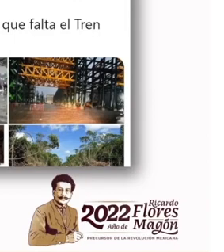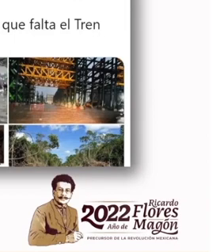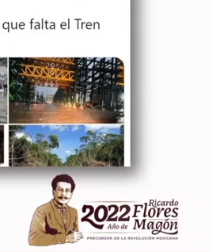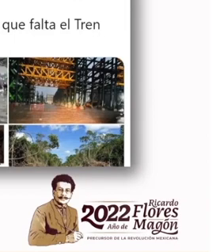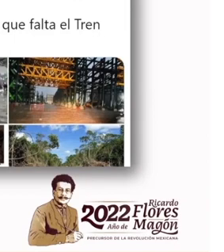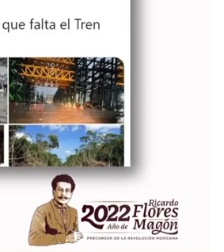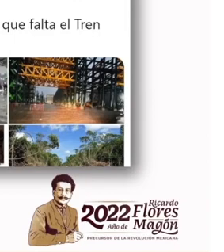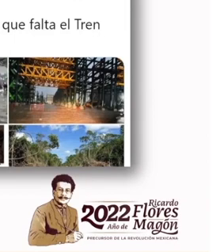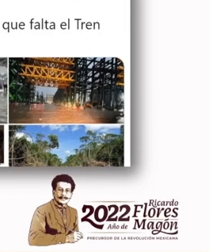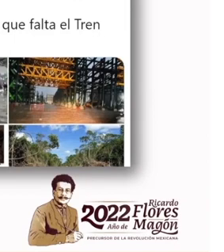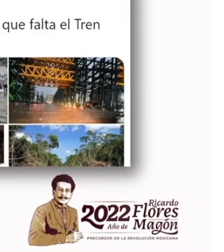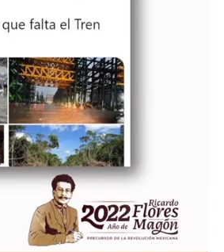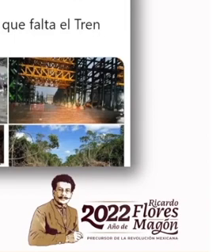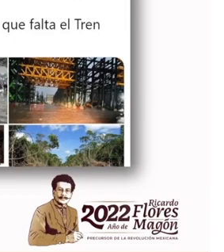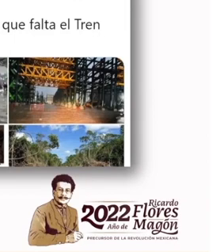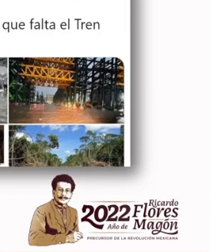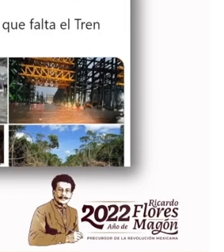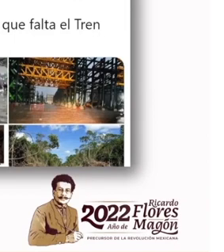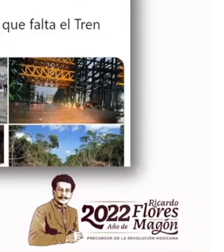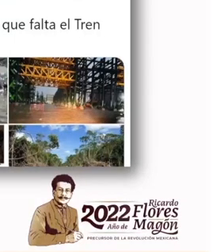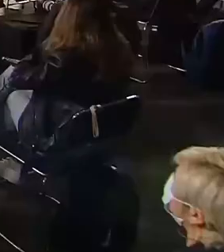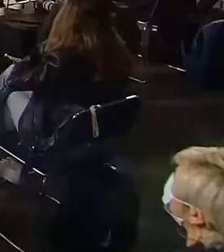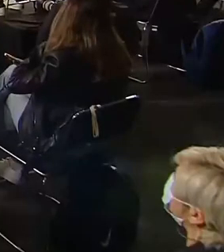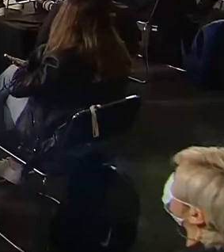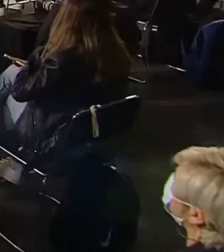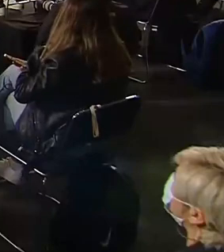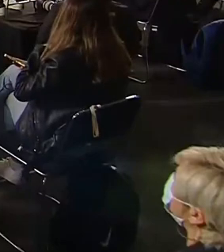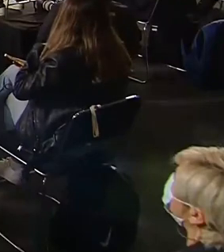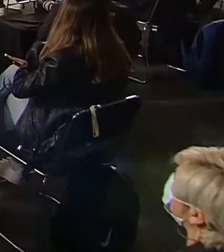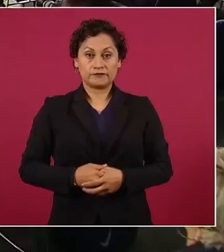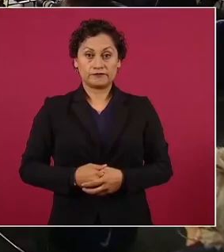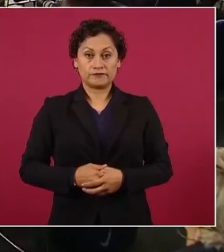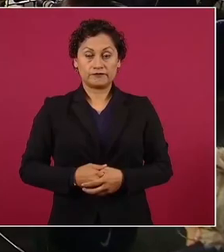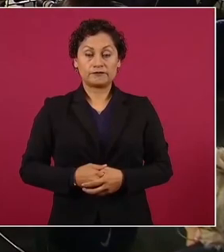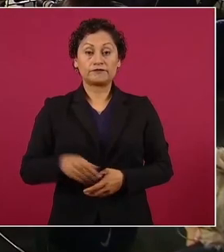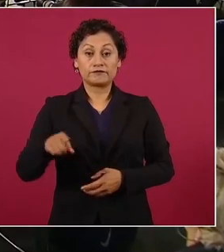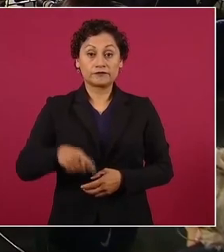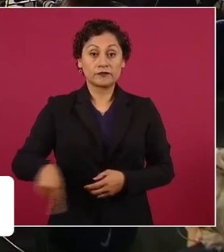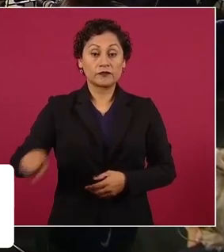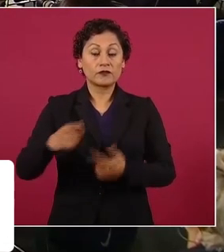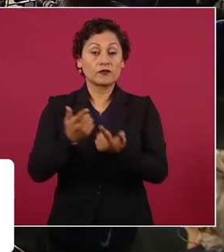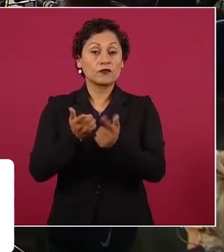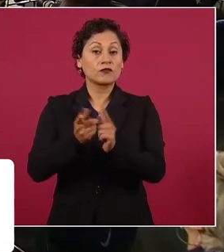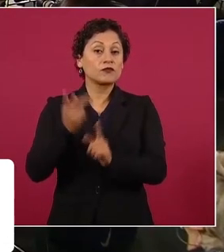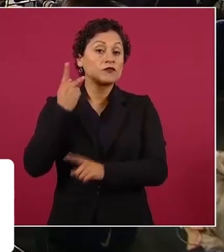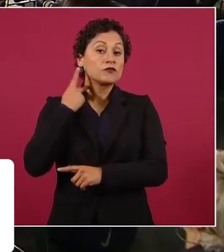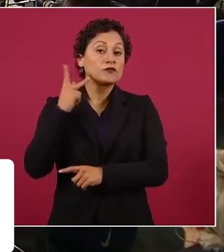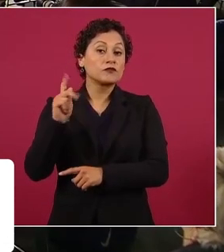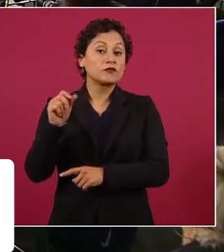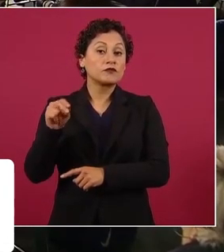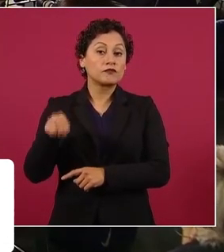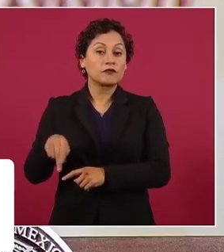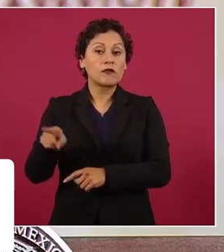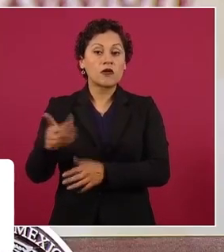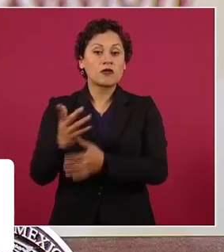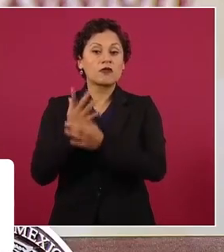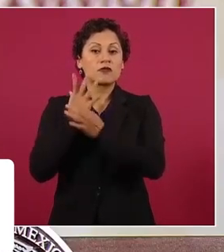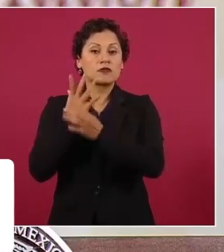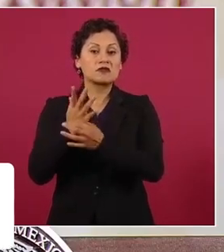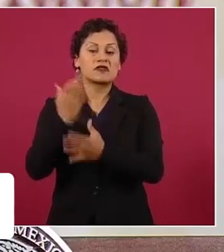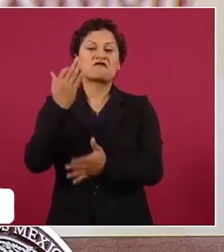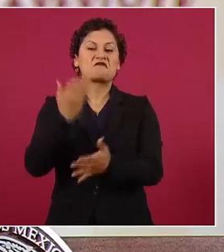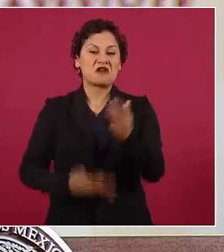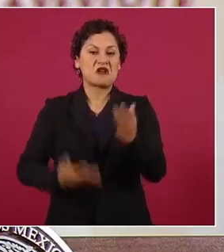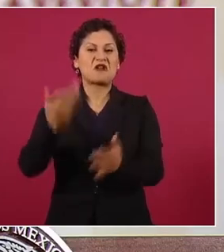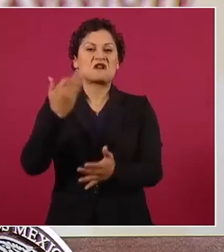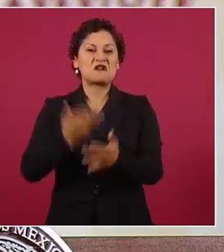El senador panista aseguró que este problema va a estar pasando siempre por la falta de una infraestructura y planeación